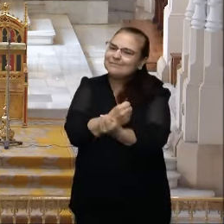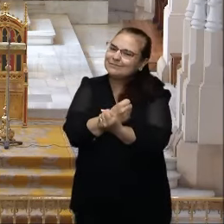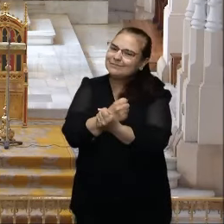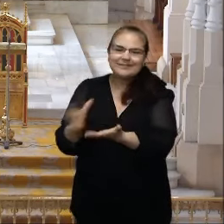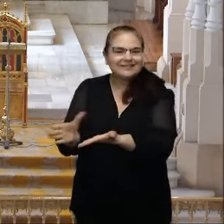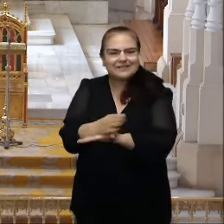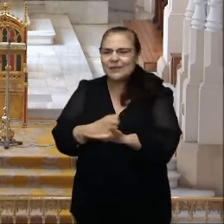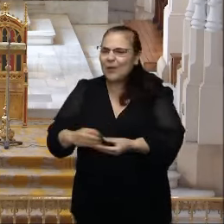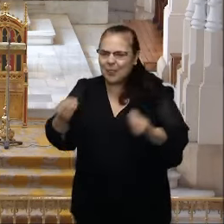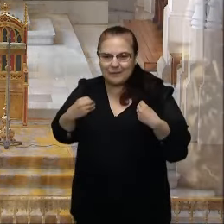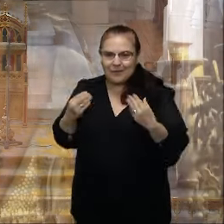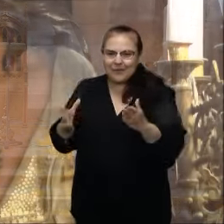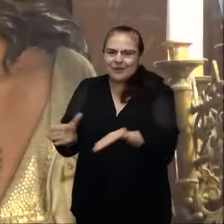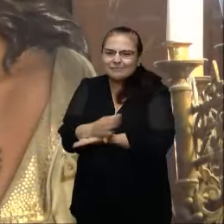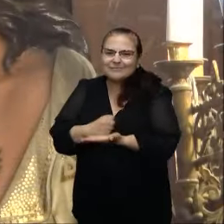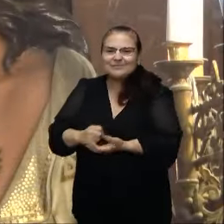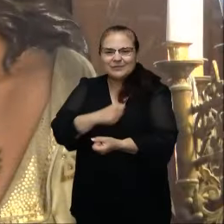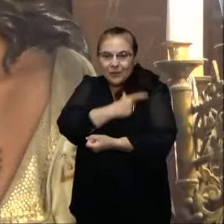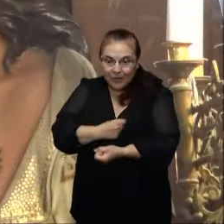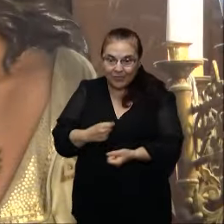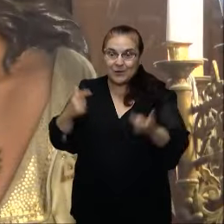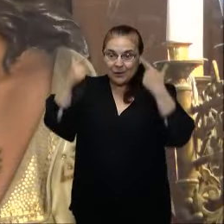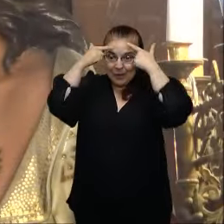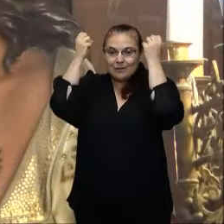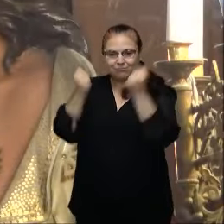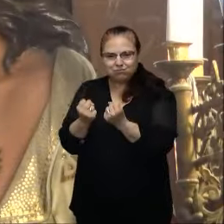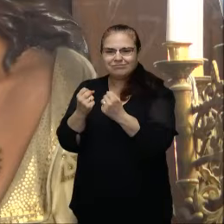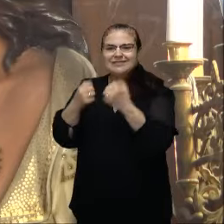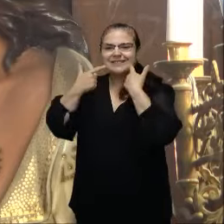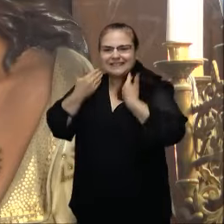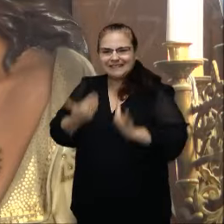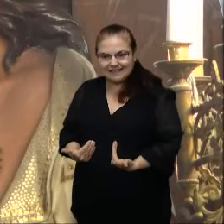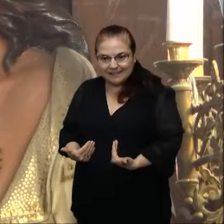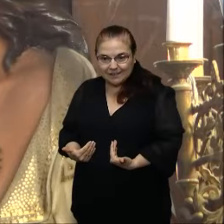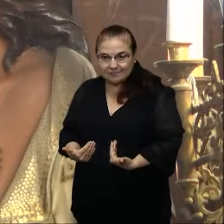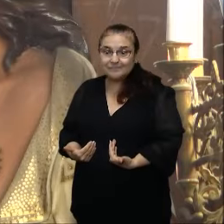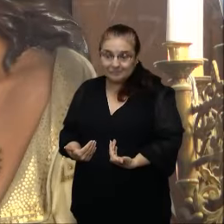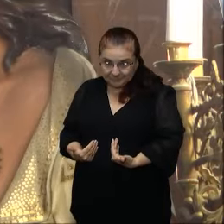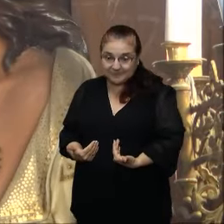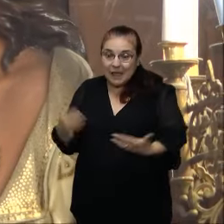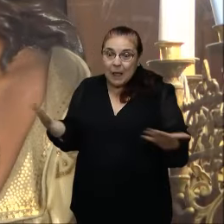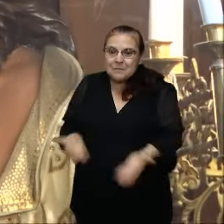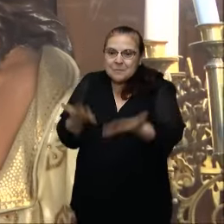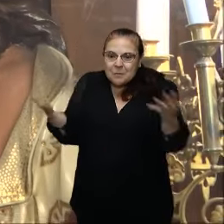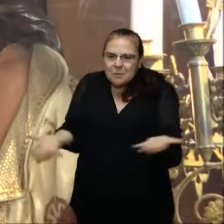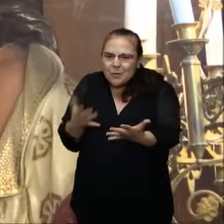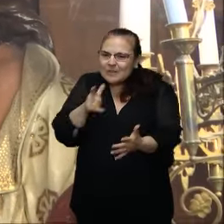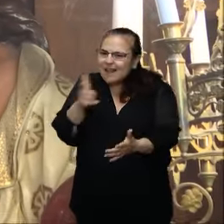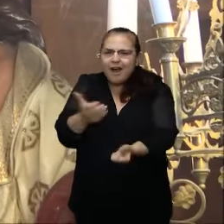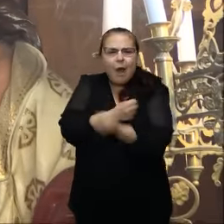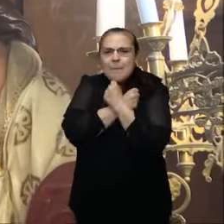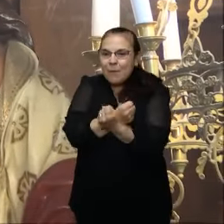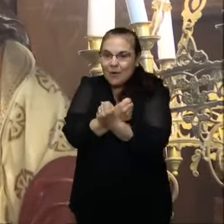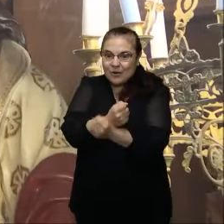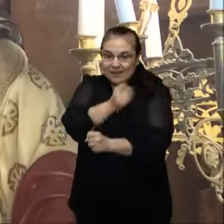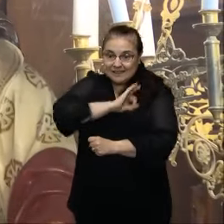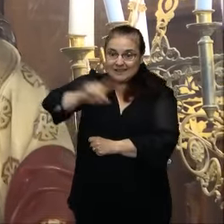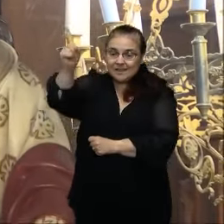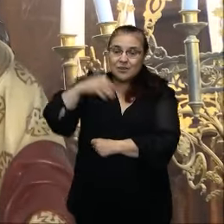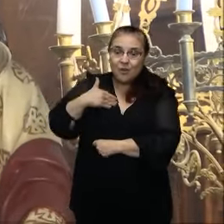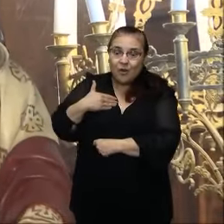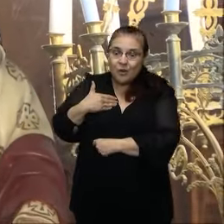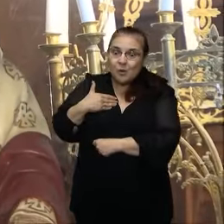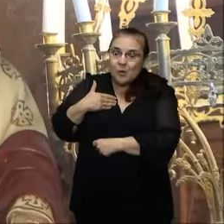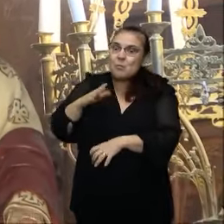nuestra vida, con todo nuestro corazón, inteligencia y ser. E impulsados por ese amor al Señor, le podemos